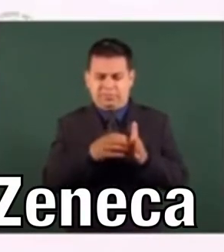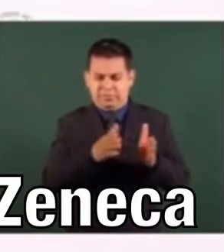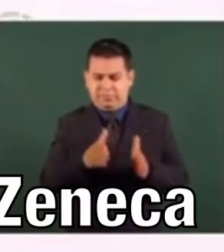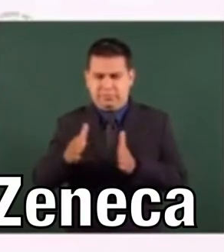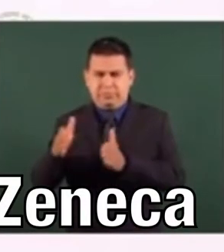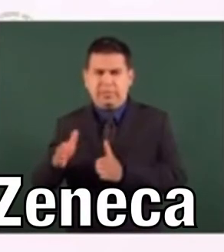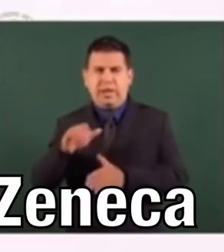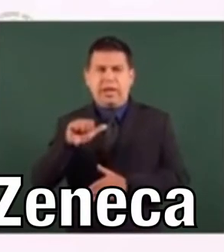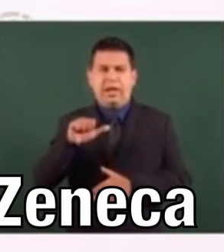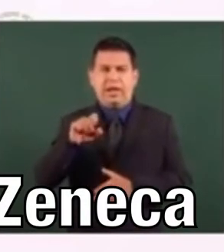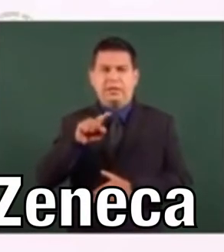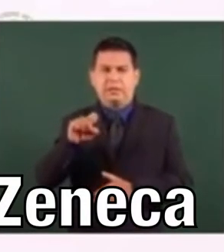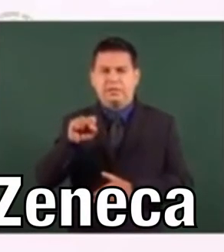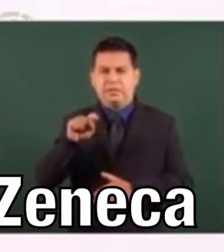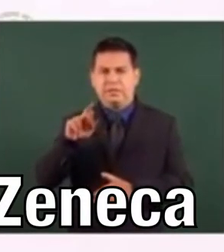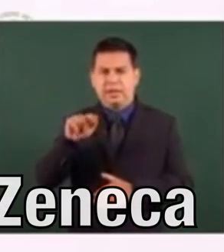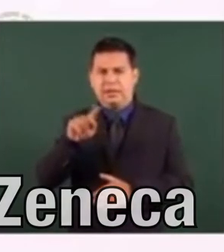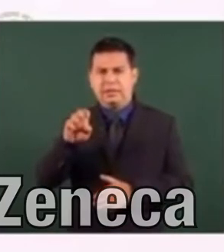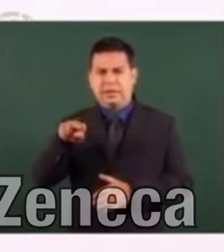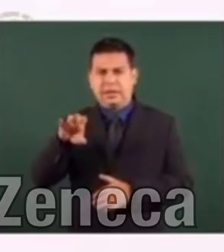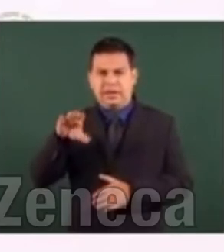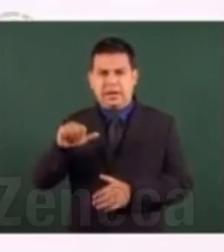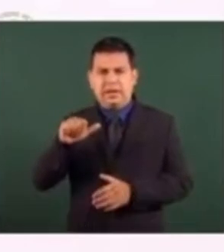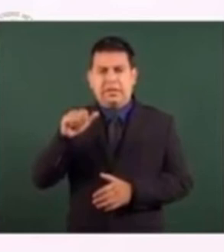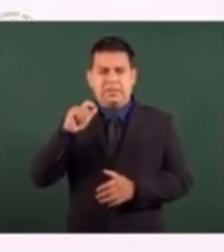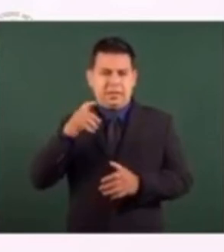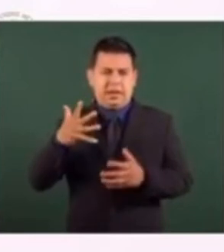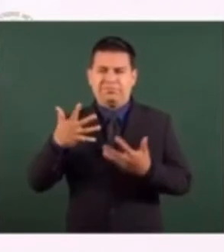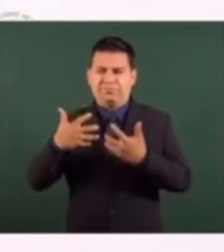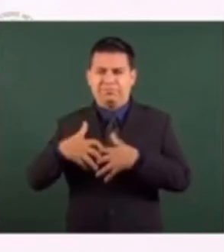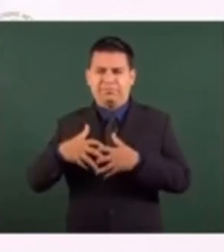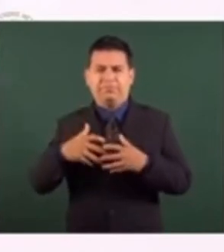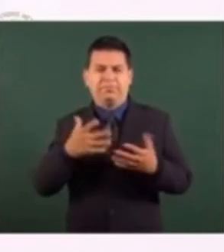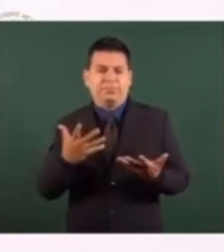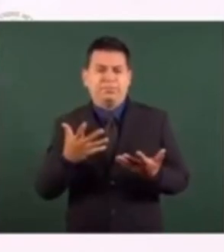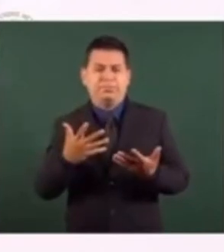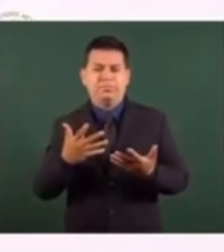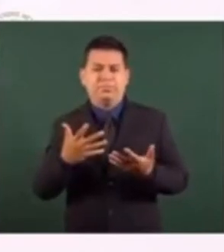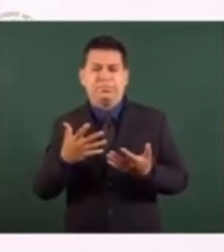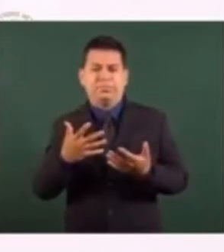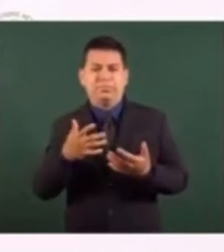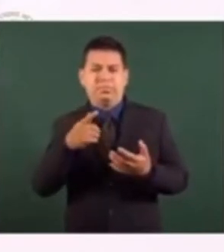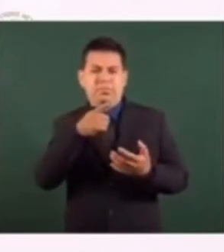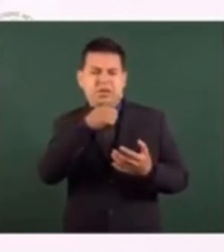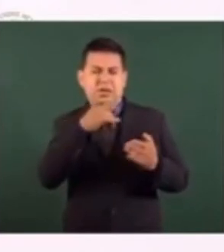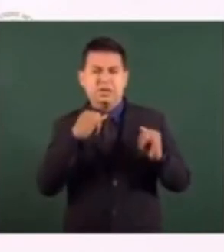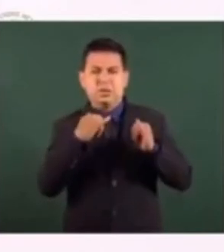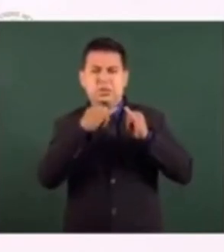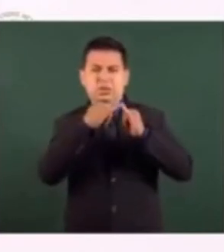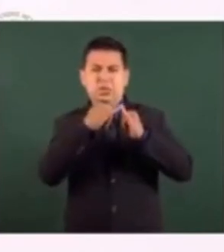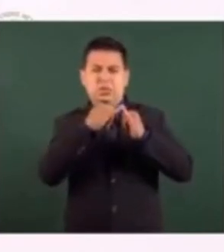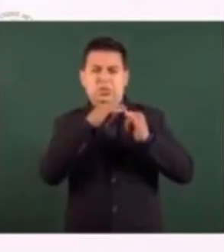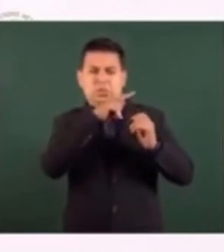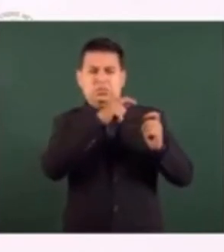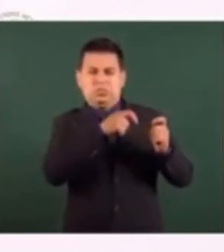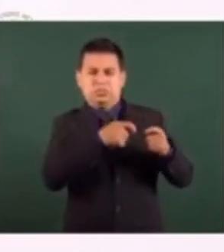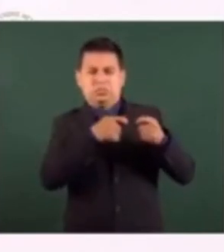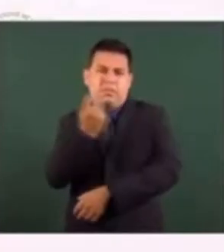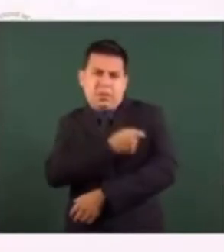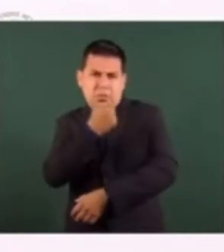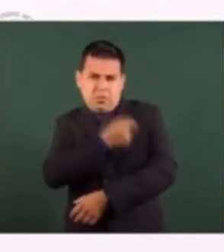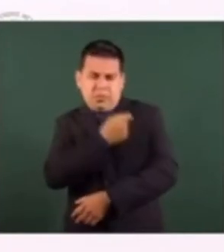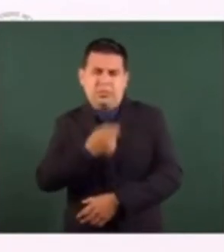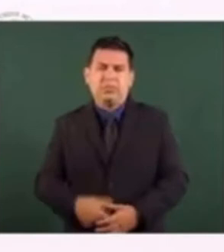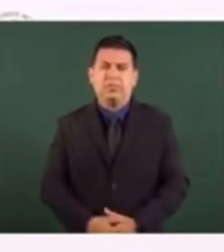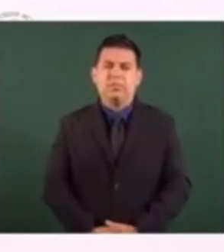AstraZeneca, provenientes, fabricadas por el Serum Institute, cuya sed está en la India.